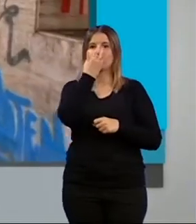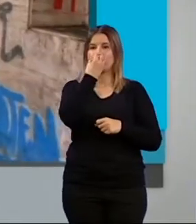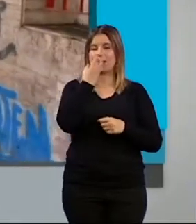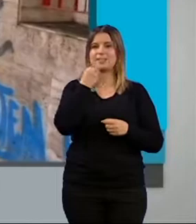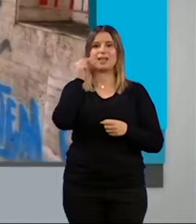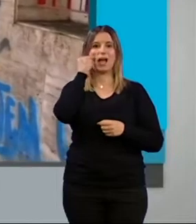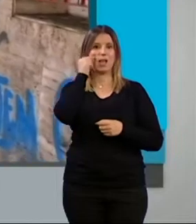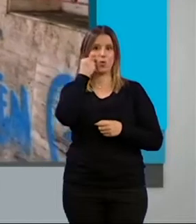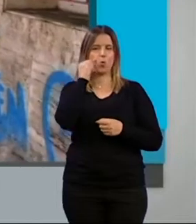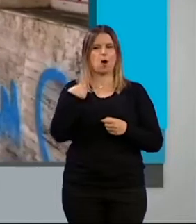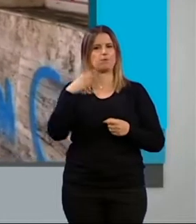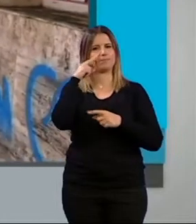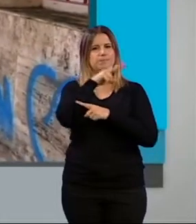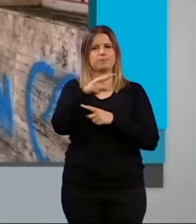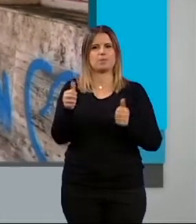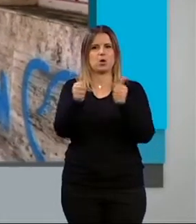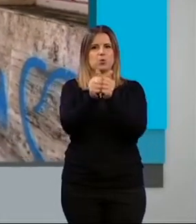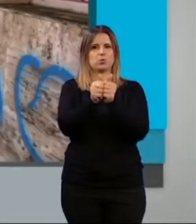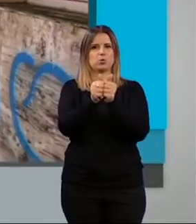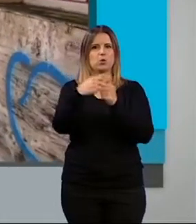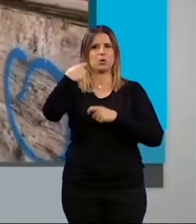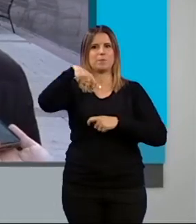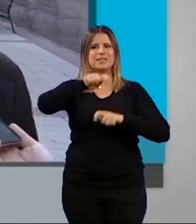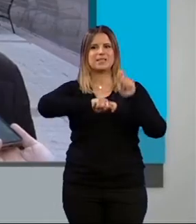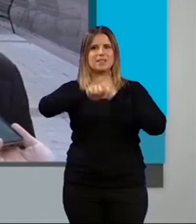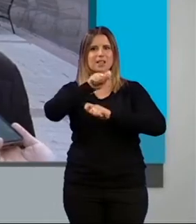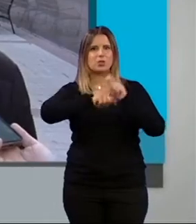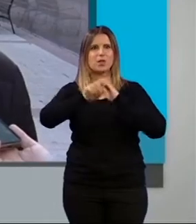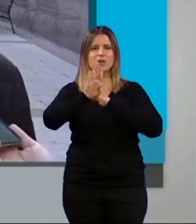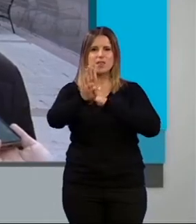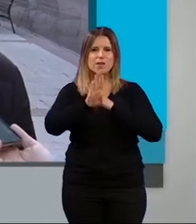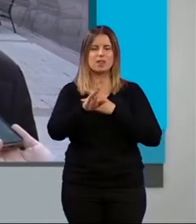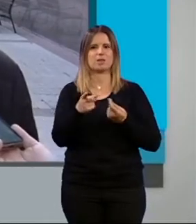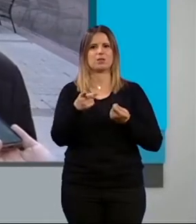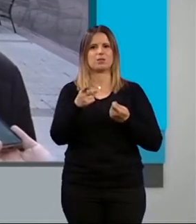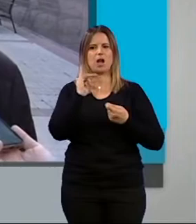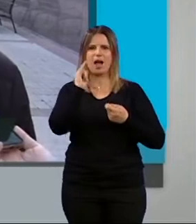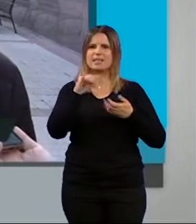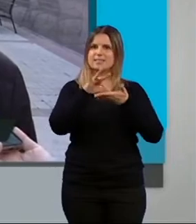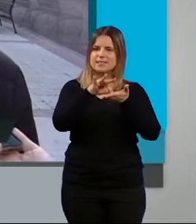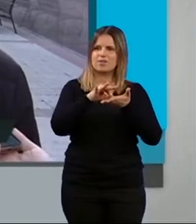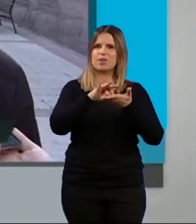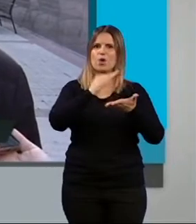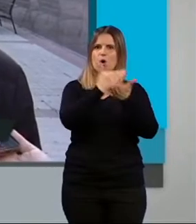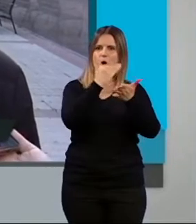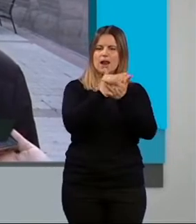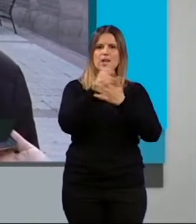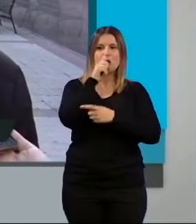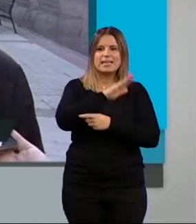vecinos del barrio preocupados por estas instalaciones. El servicio que está prestando tanto a los mayores como a los colegios como a los niños, tanto